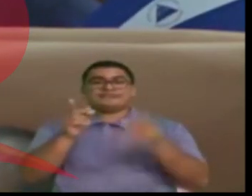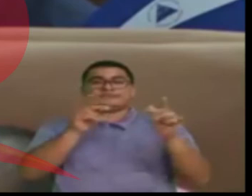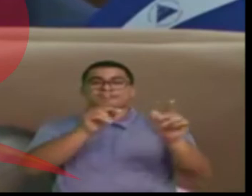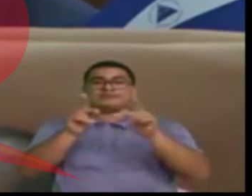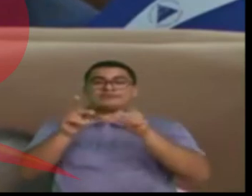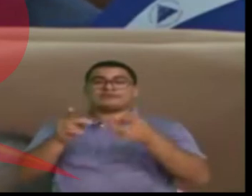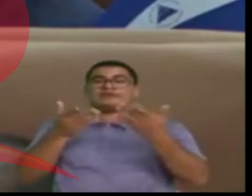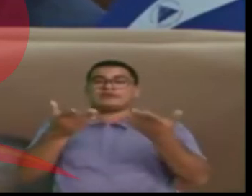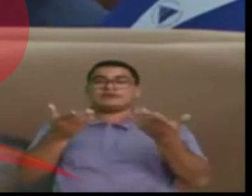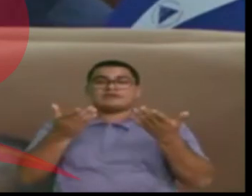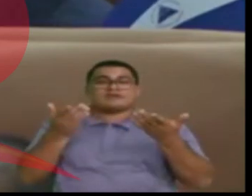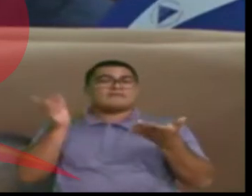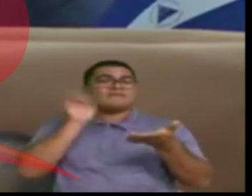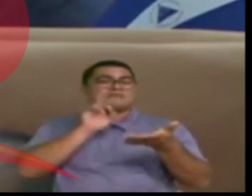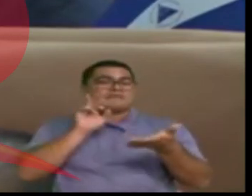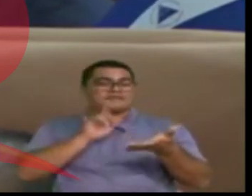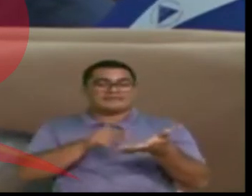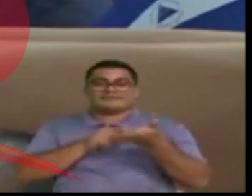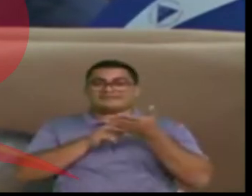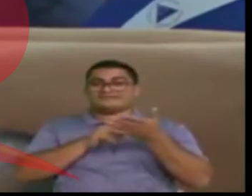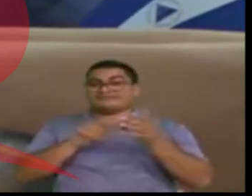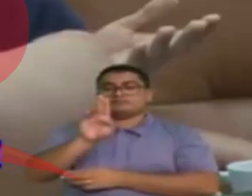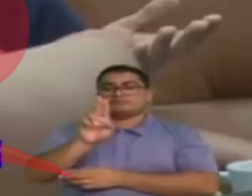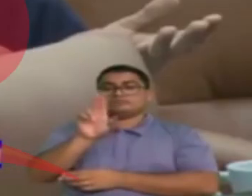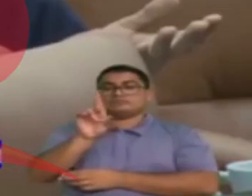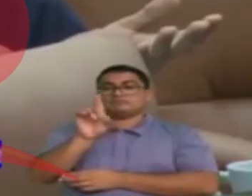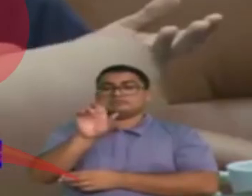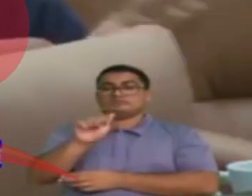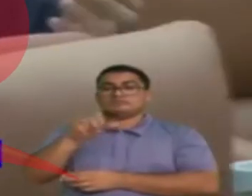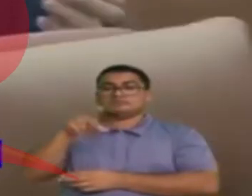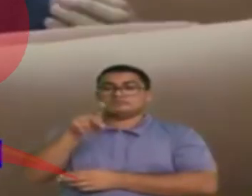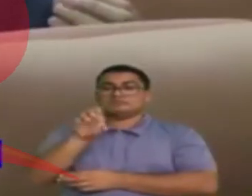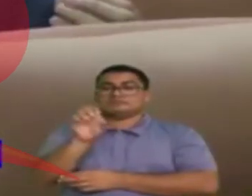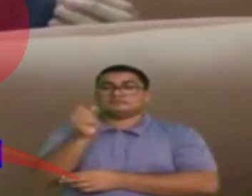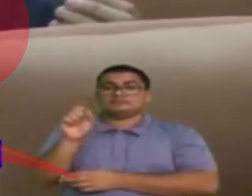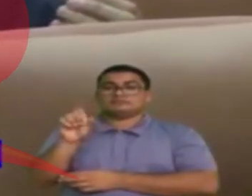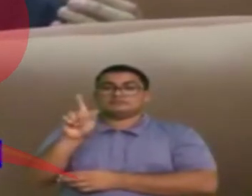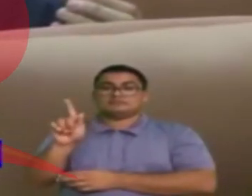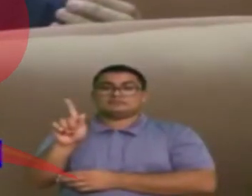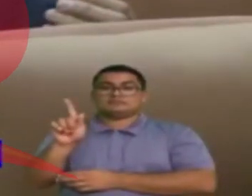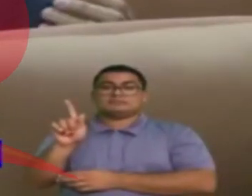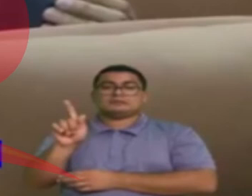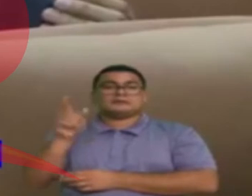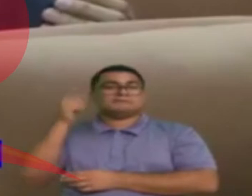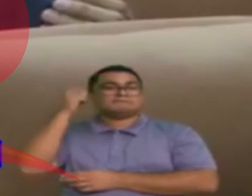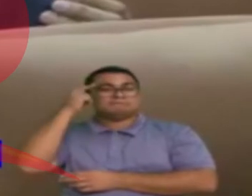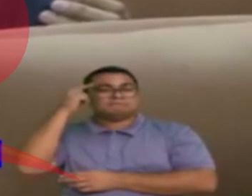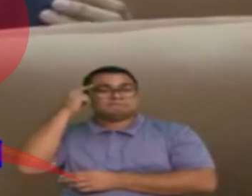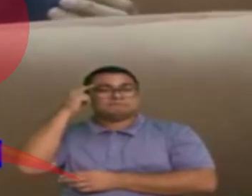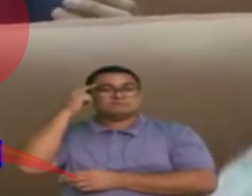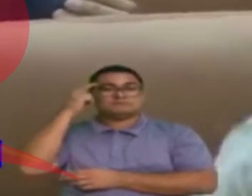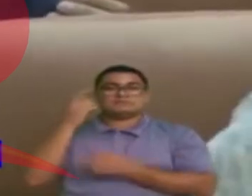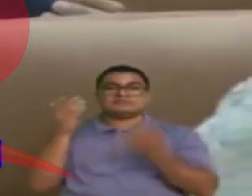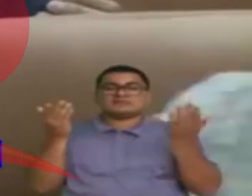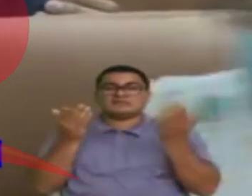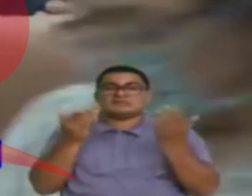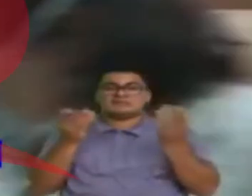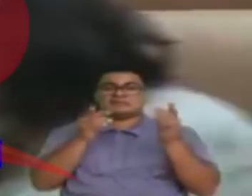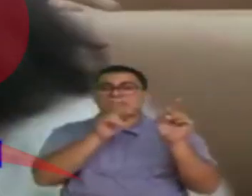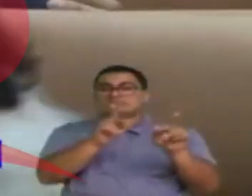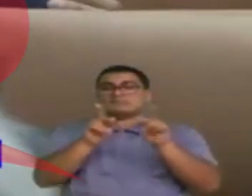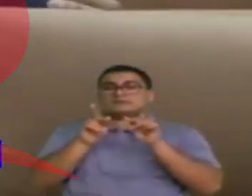transmitir en el plenario. ¿Qué mentalidad más escasa,